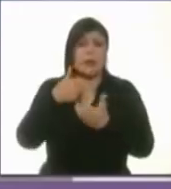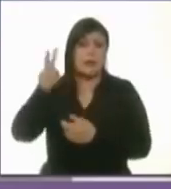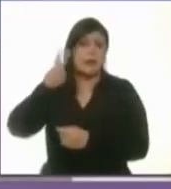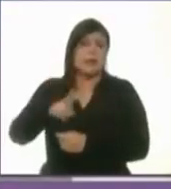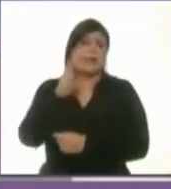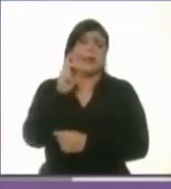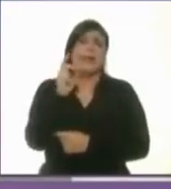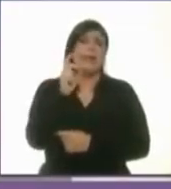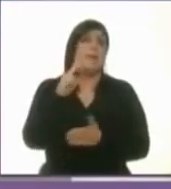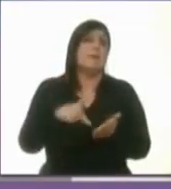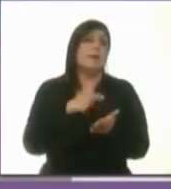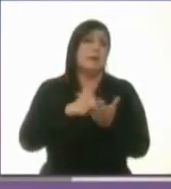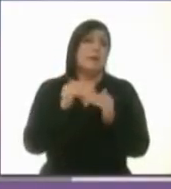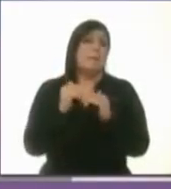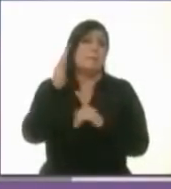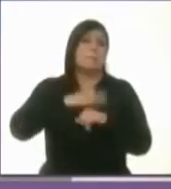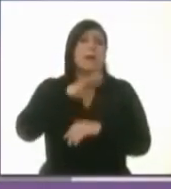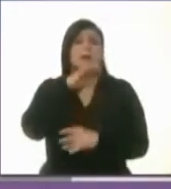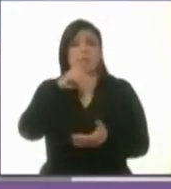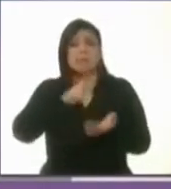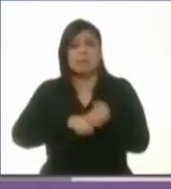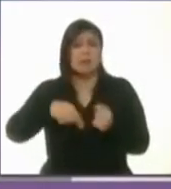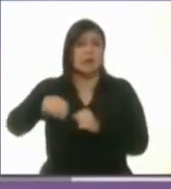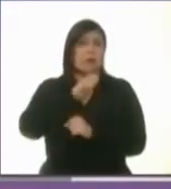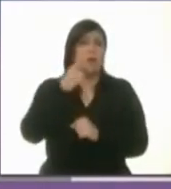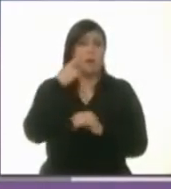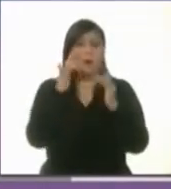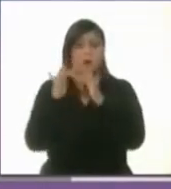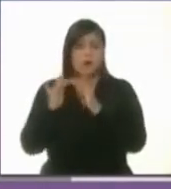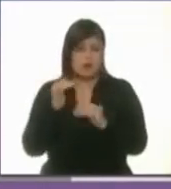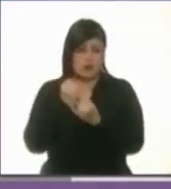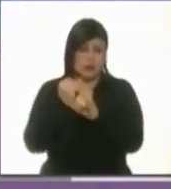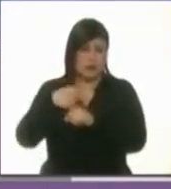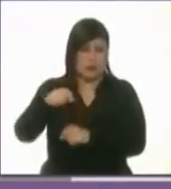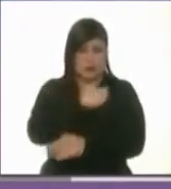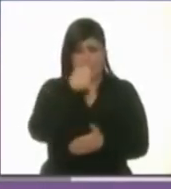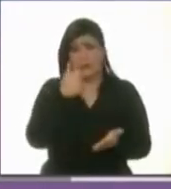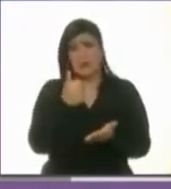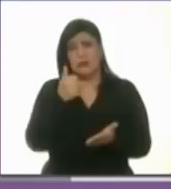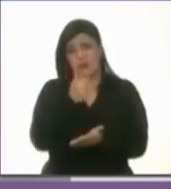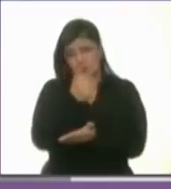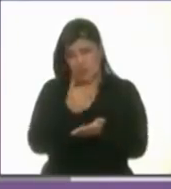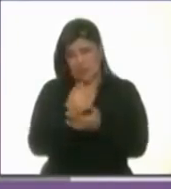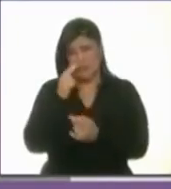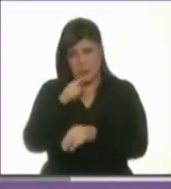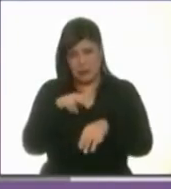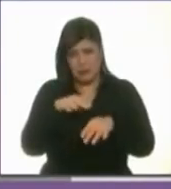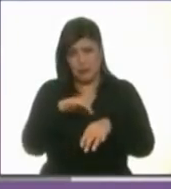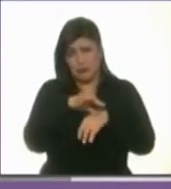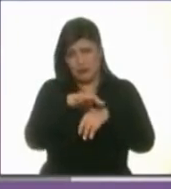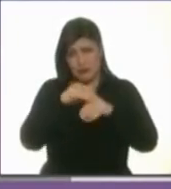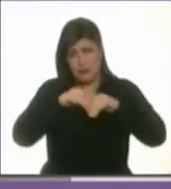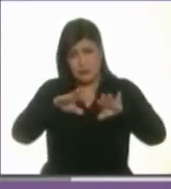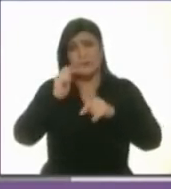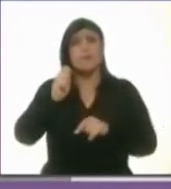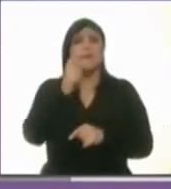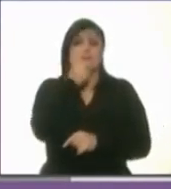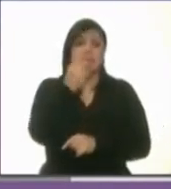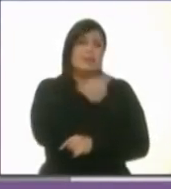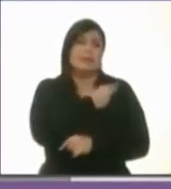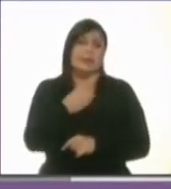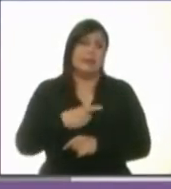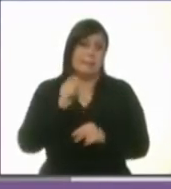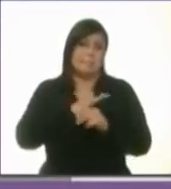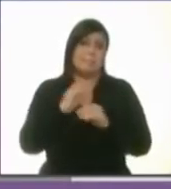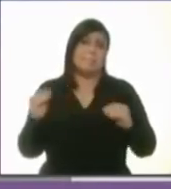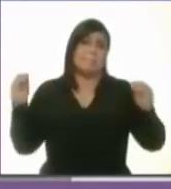30 veces superior a la que miden las redes de monitoreo de la ciudad. y por eso vamos a impulsar la colocación de